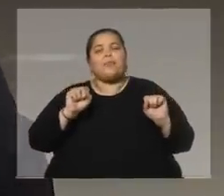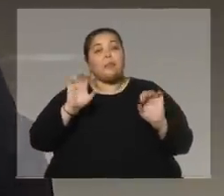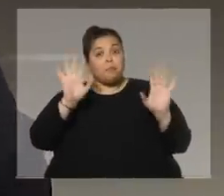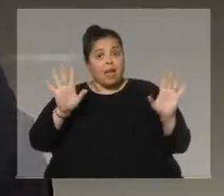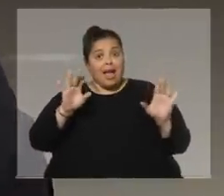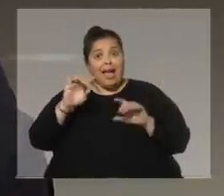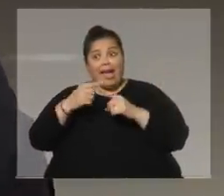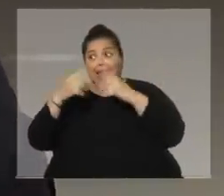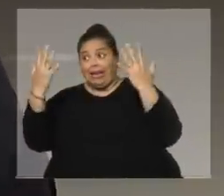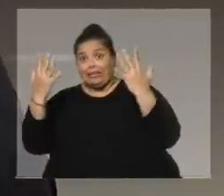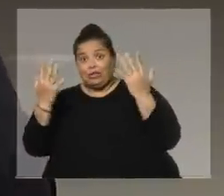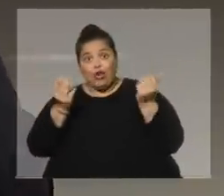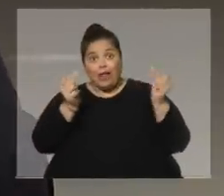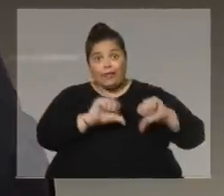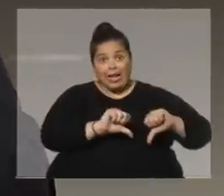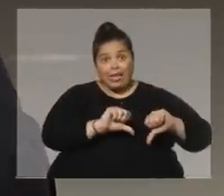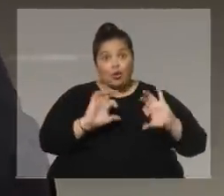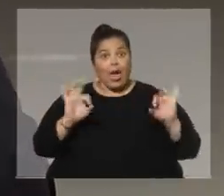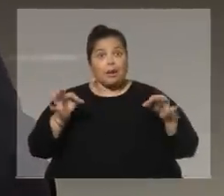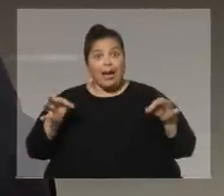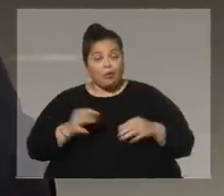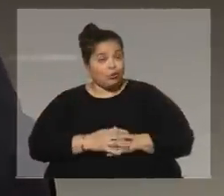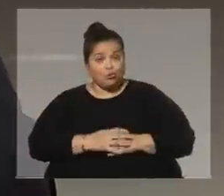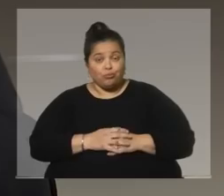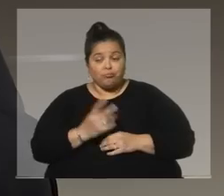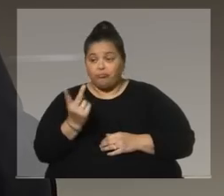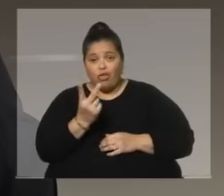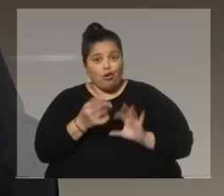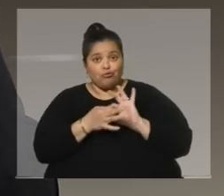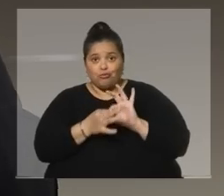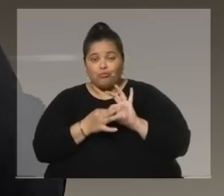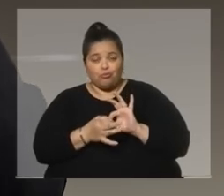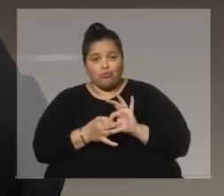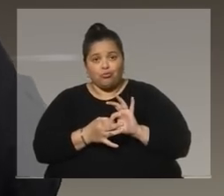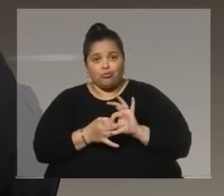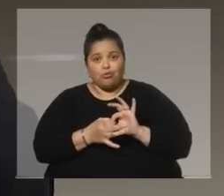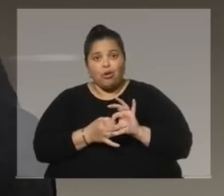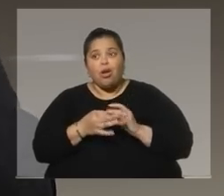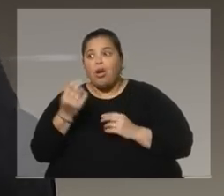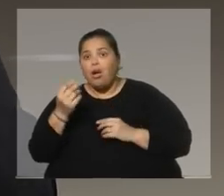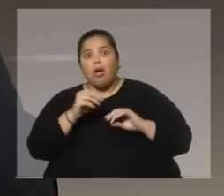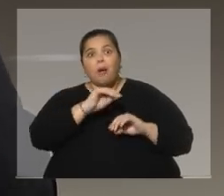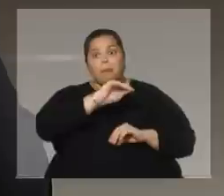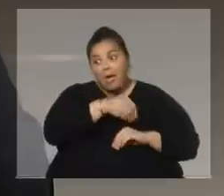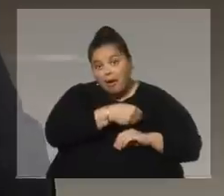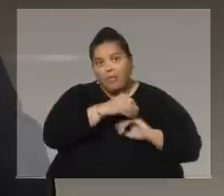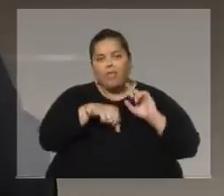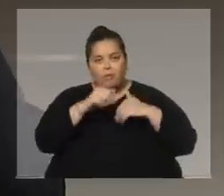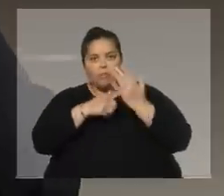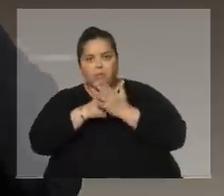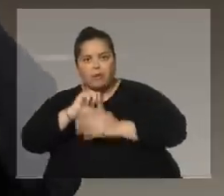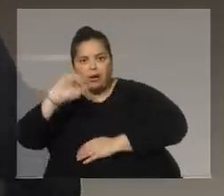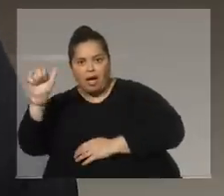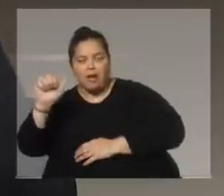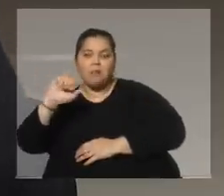fracaso son hermanos. Sí. Y se llevan maravillosamente bien. Sí. Porque uno se retroalimenta con el otro. Yo me he